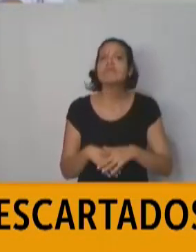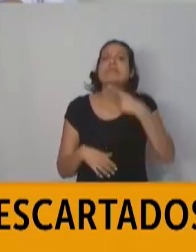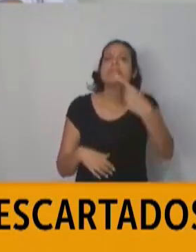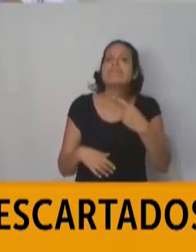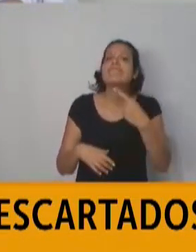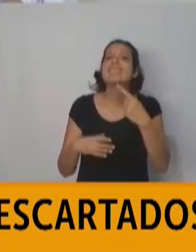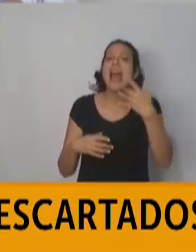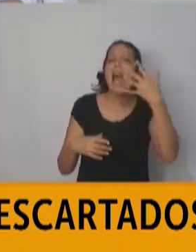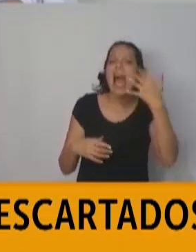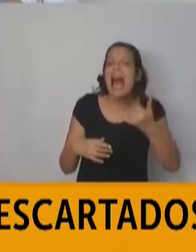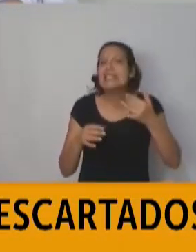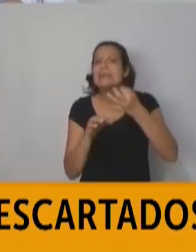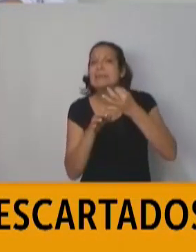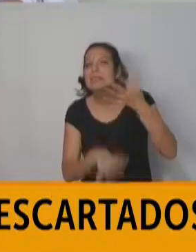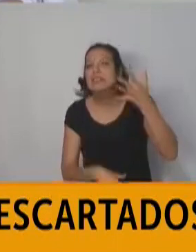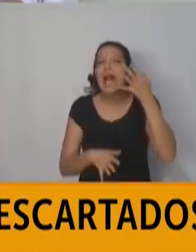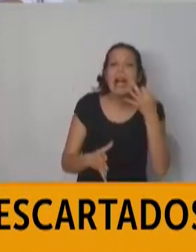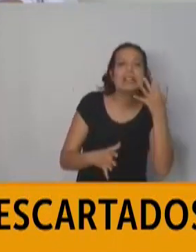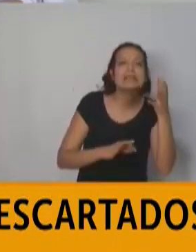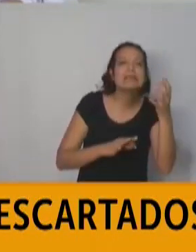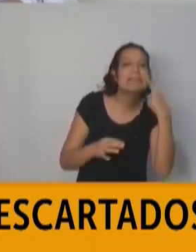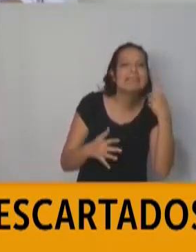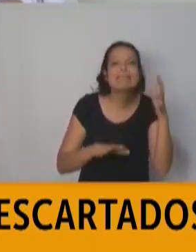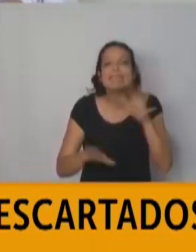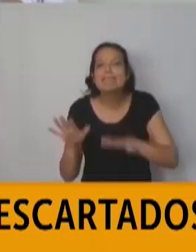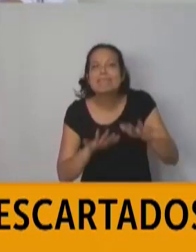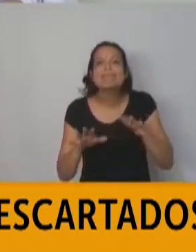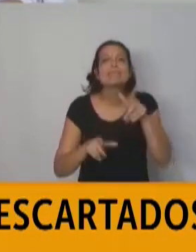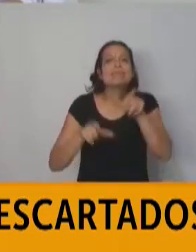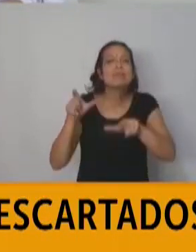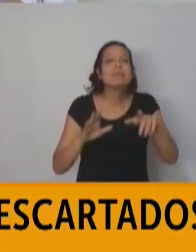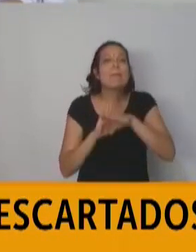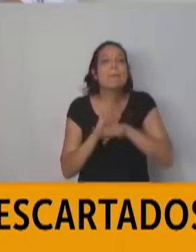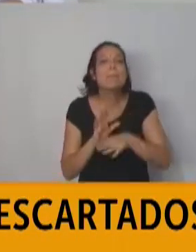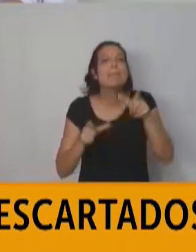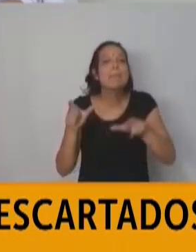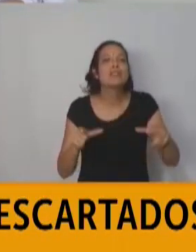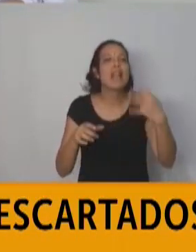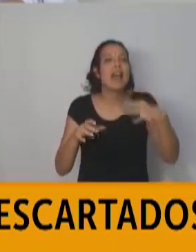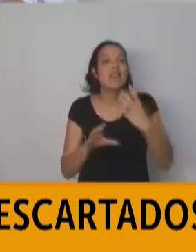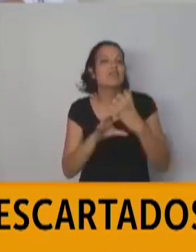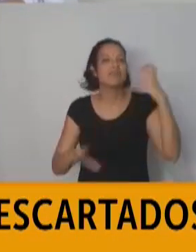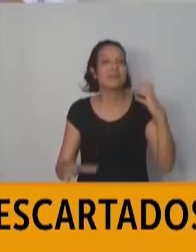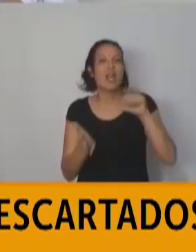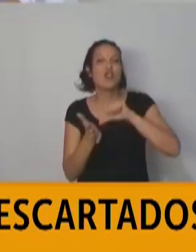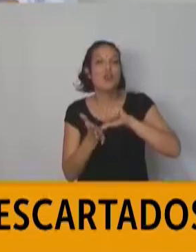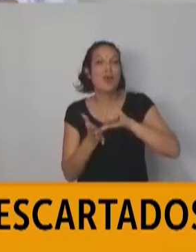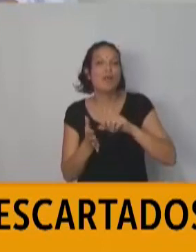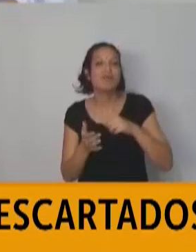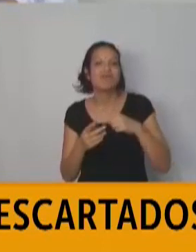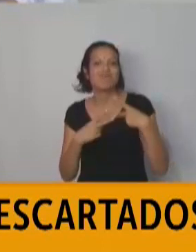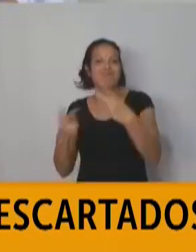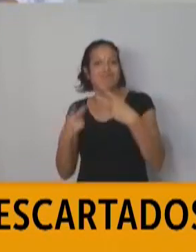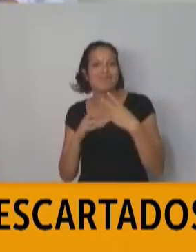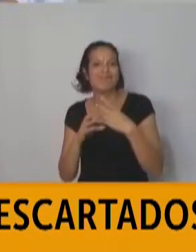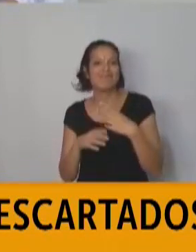medidas especiales para la gente que tiene que movilizarse en el transporte público entre ciudad y ciudad, ya sea por trámites u otras